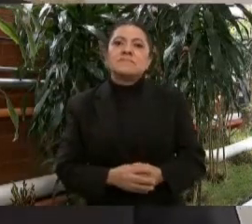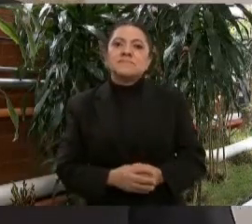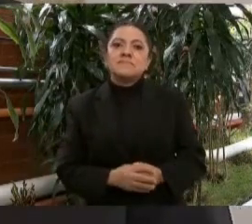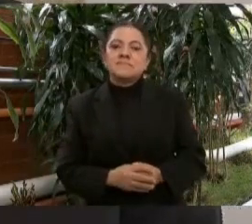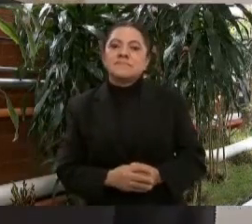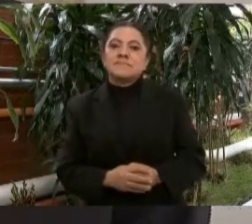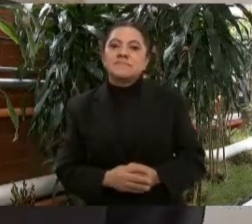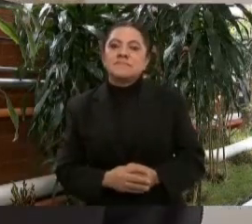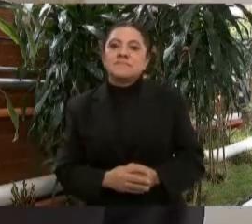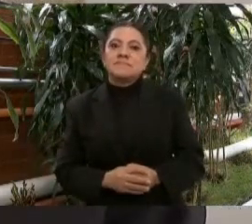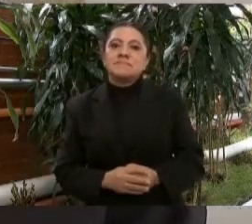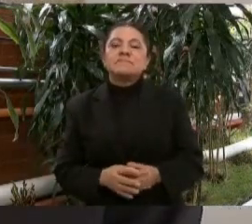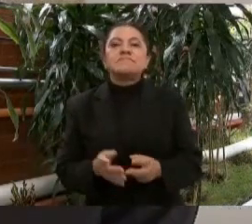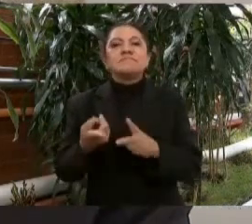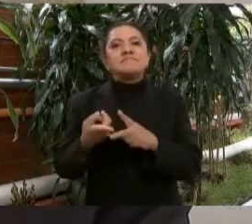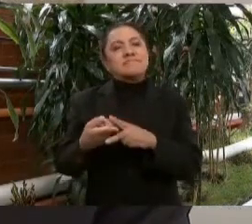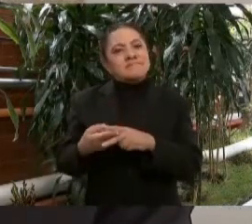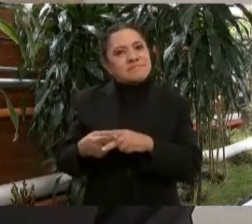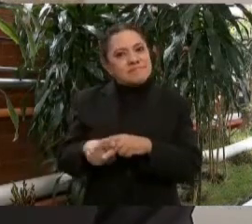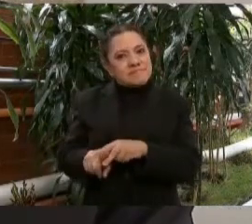empezamos a